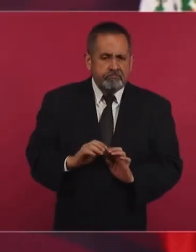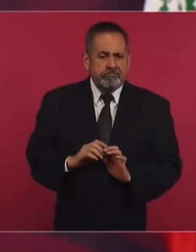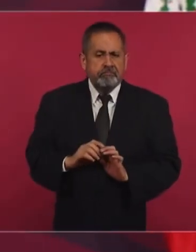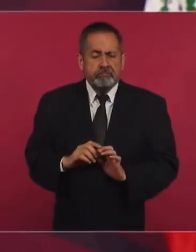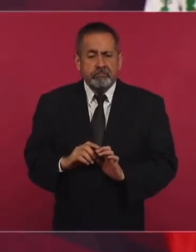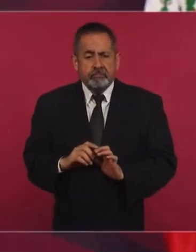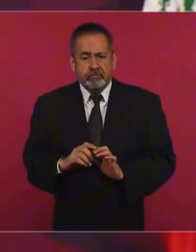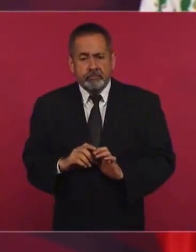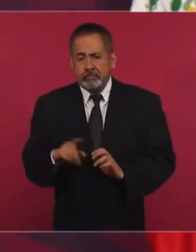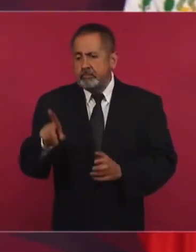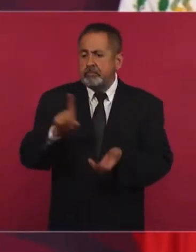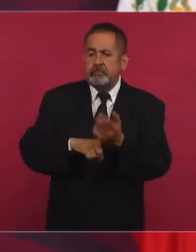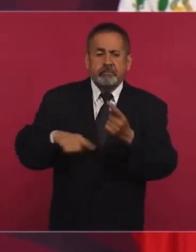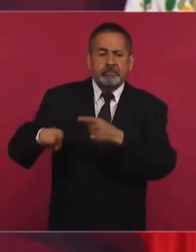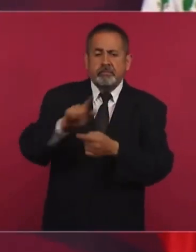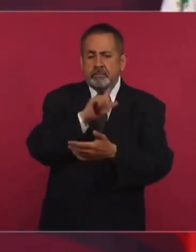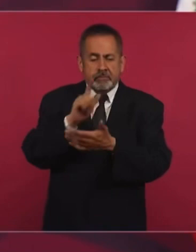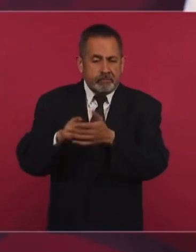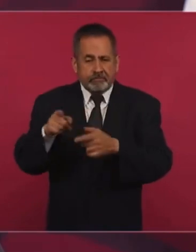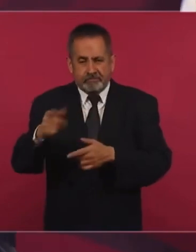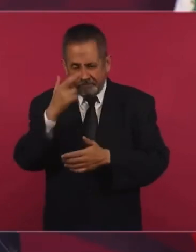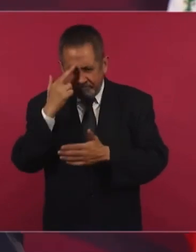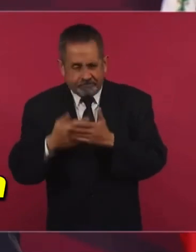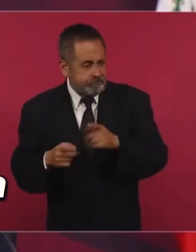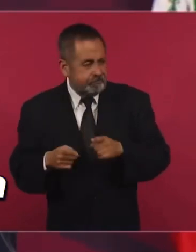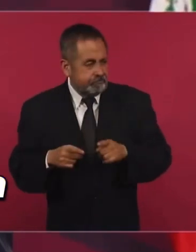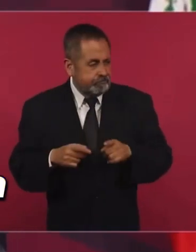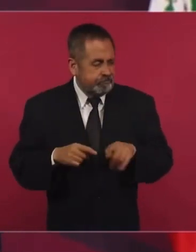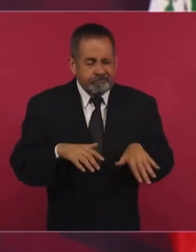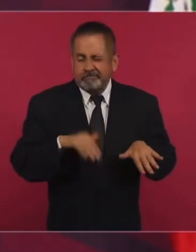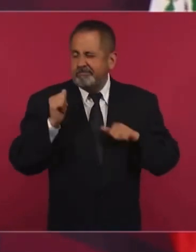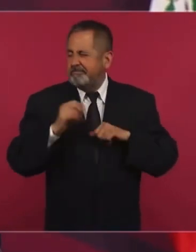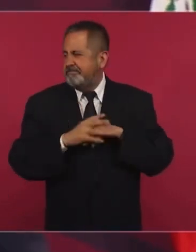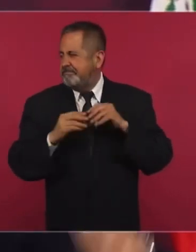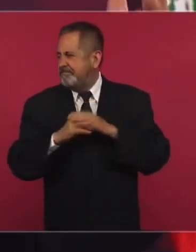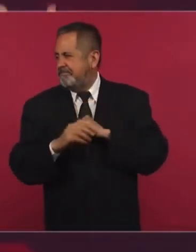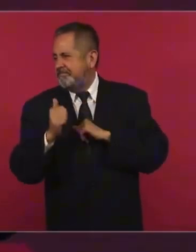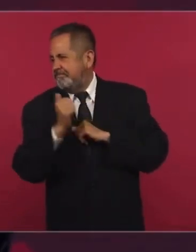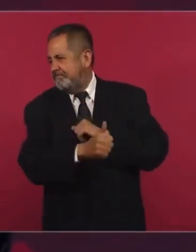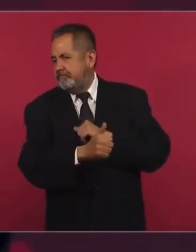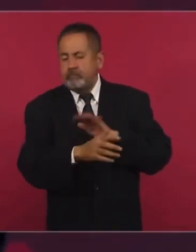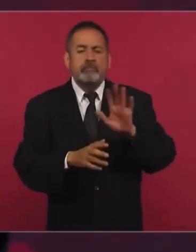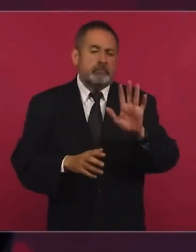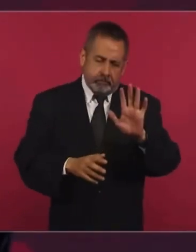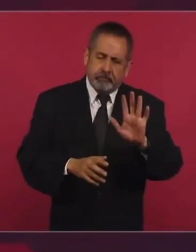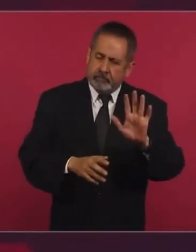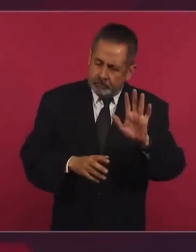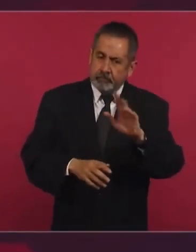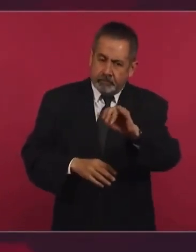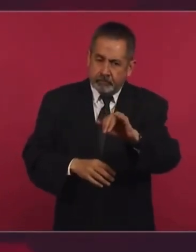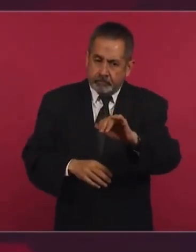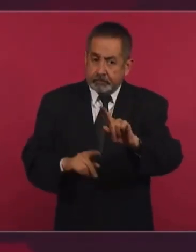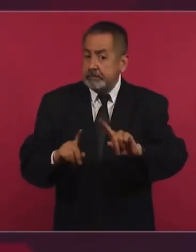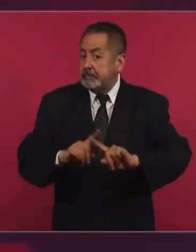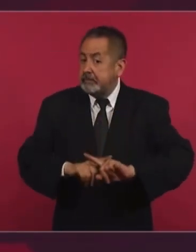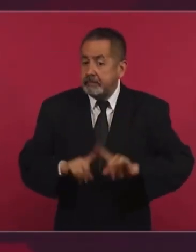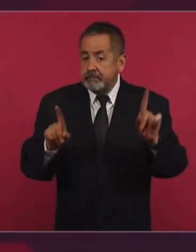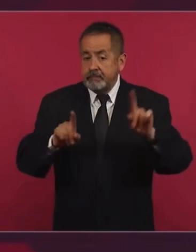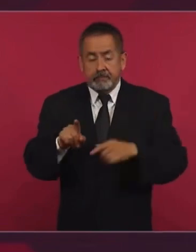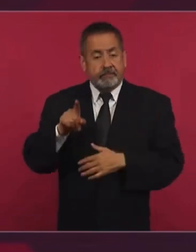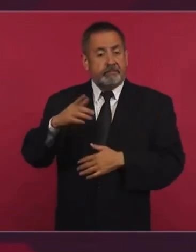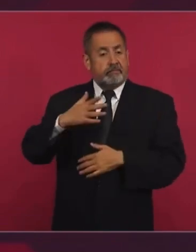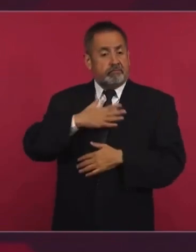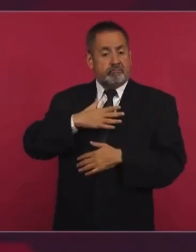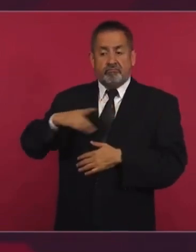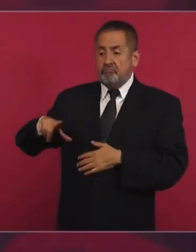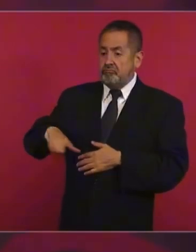el delito de omisión es otra cosa, a que desde el gobierno,